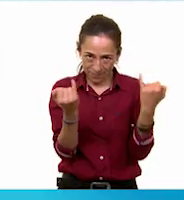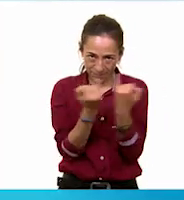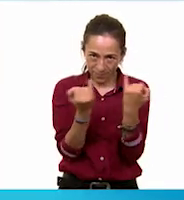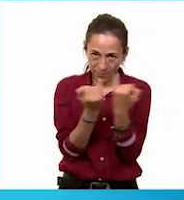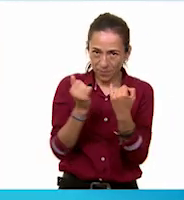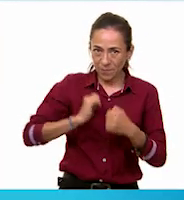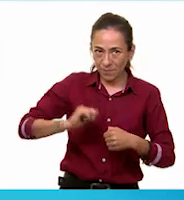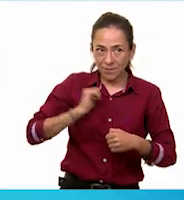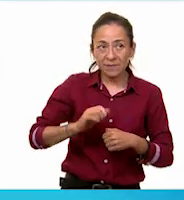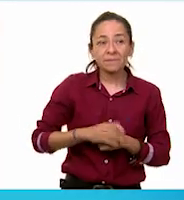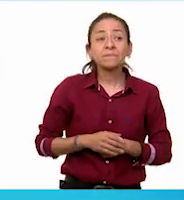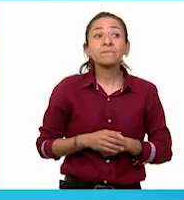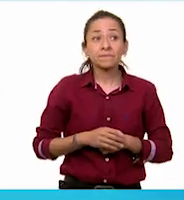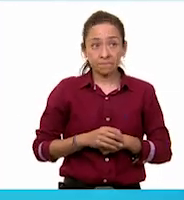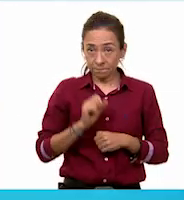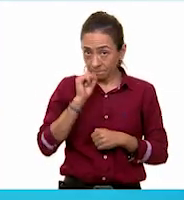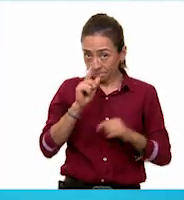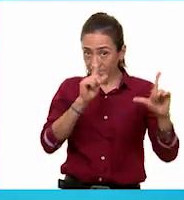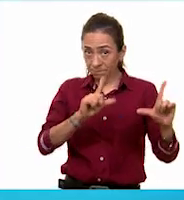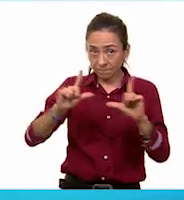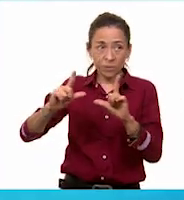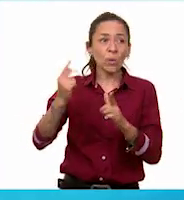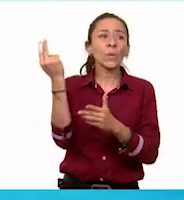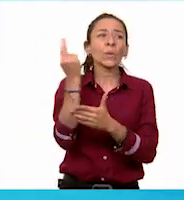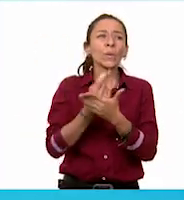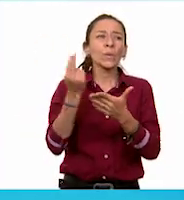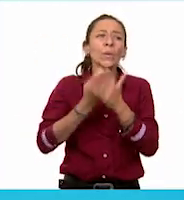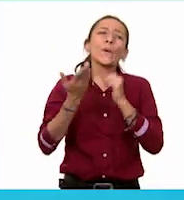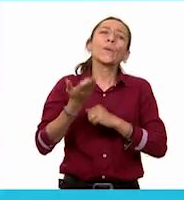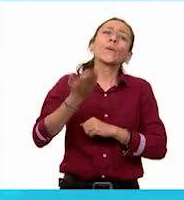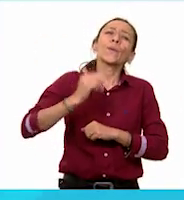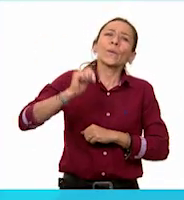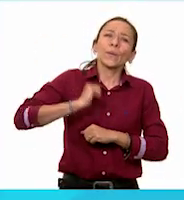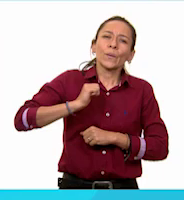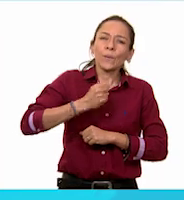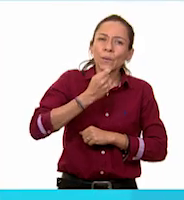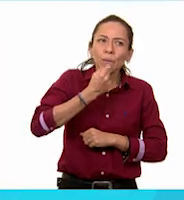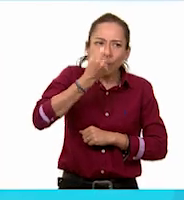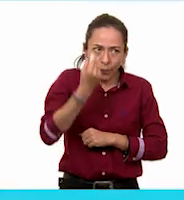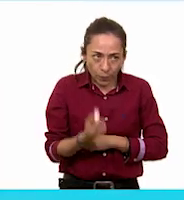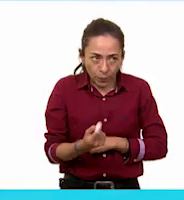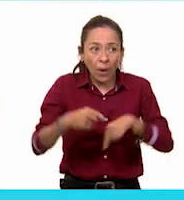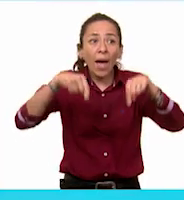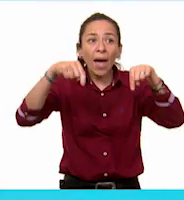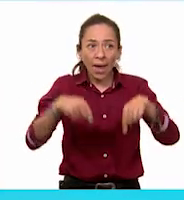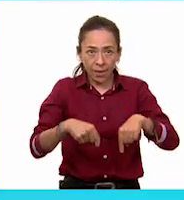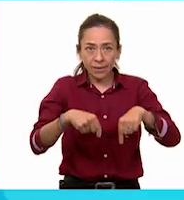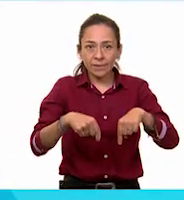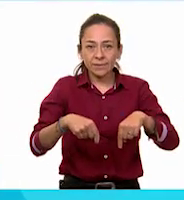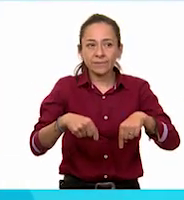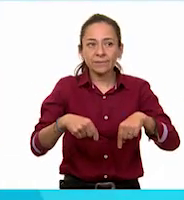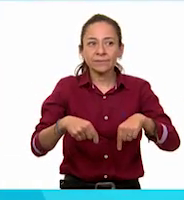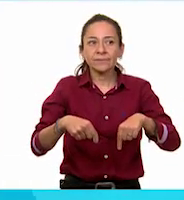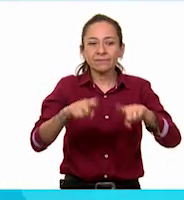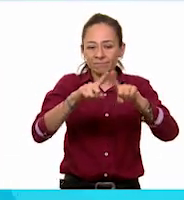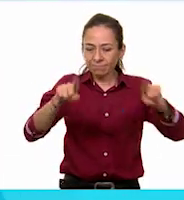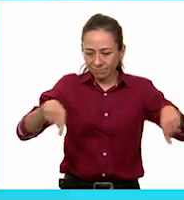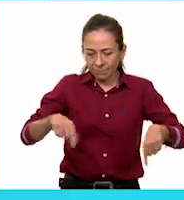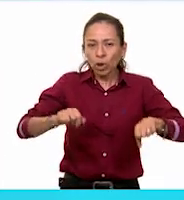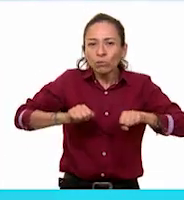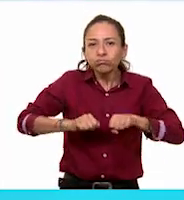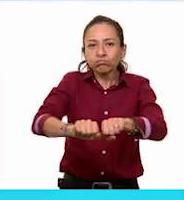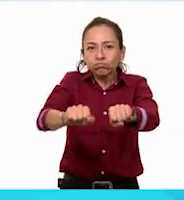También un dibujo de cuando era pequeño. Y una artesan que aquí es de donde se lavaba antes.